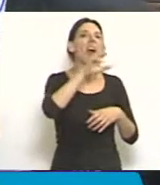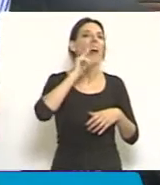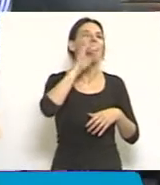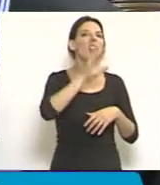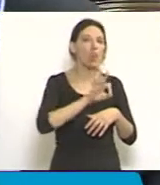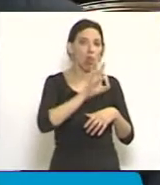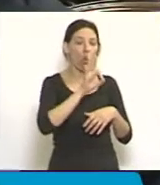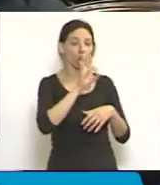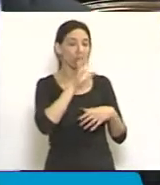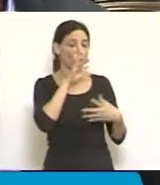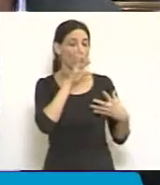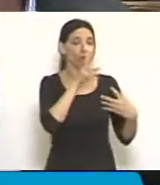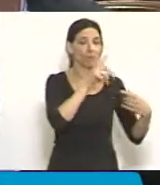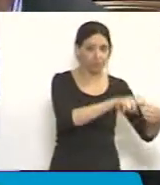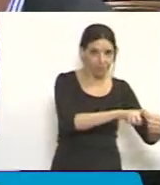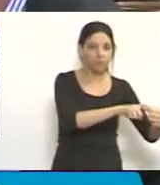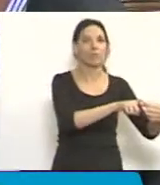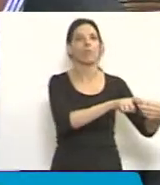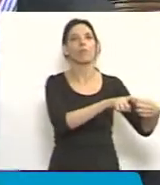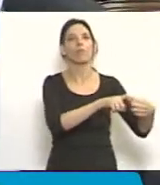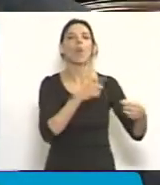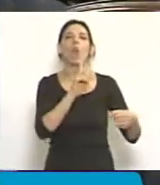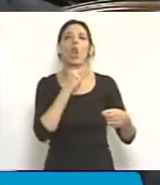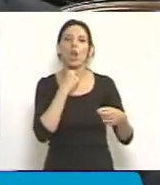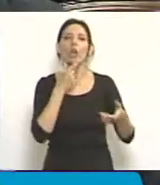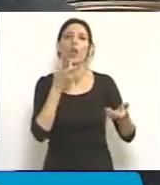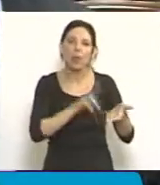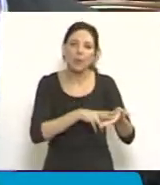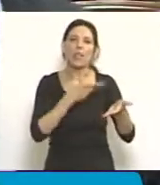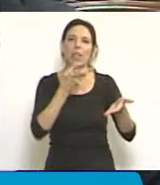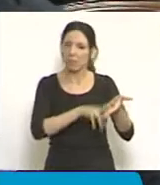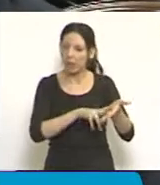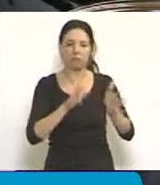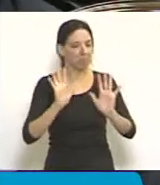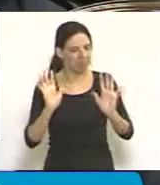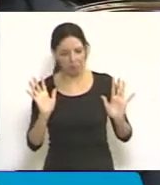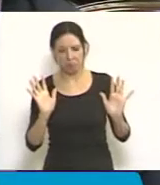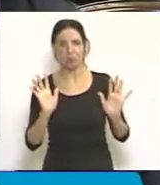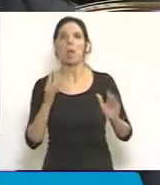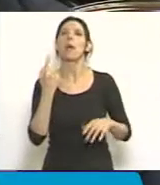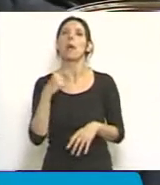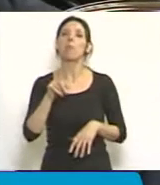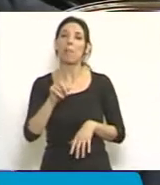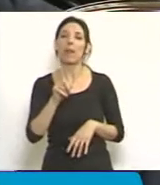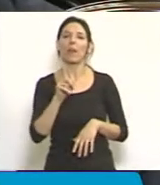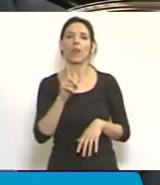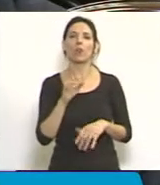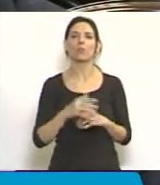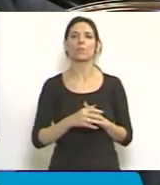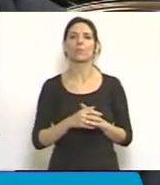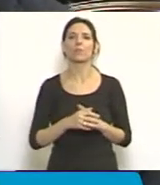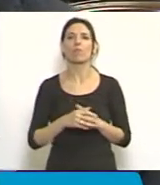subrogancias. No quiero ser muy reiterativo al respecto, pero está saldado por la